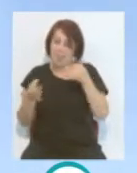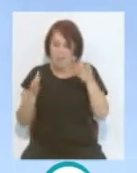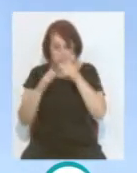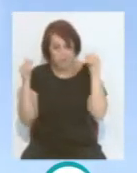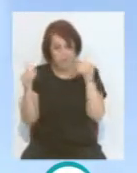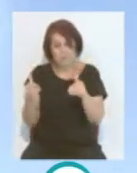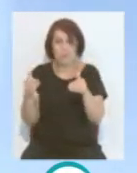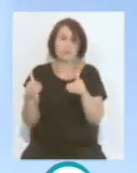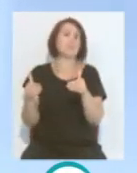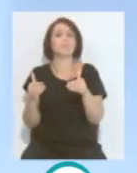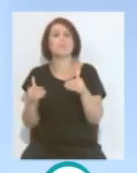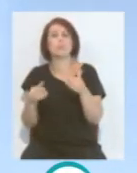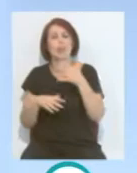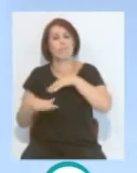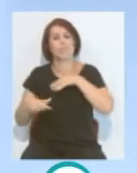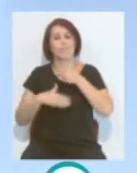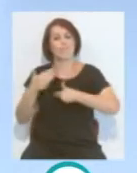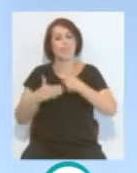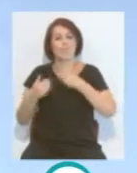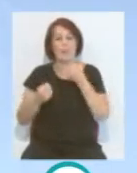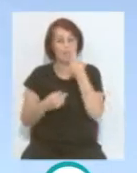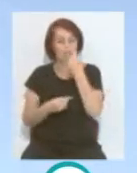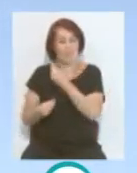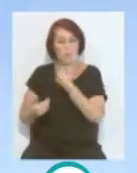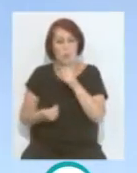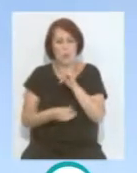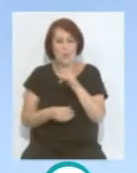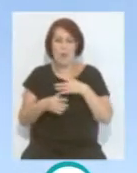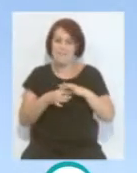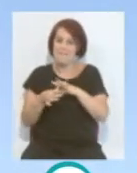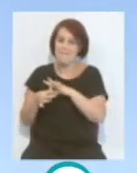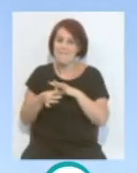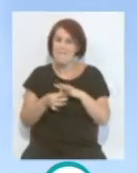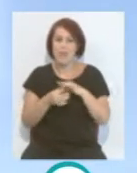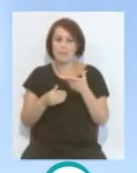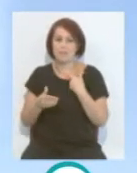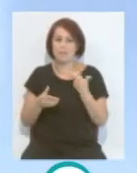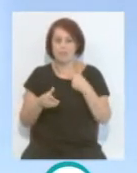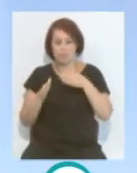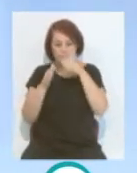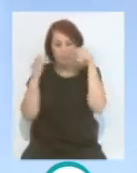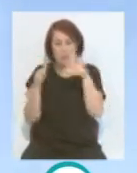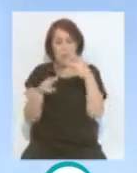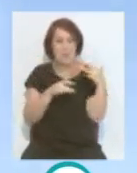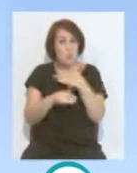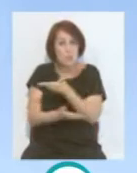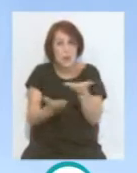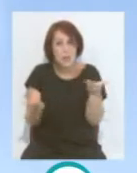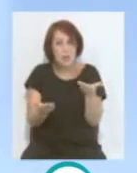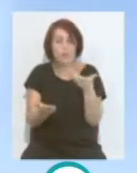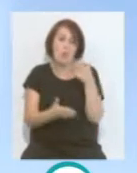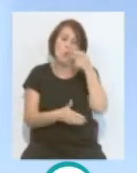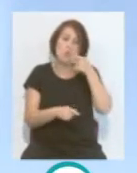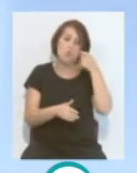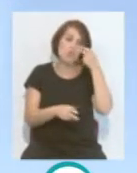siempre en estar en una buena dinámica, en buenas sensaciones, en ser una piña, en nunca desviarse del camino. Y así cualquier partido, duro,